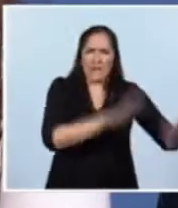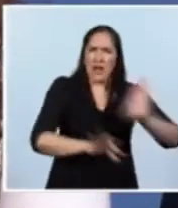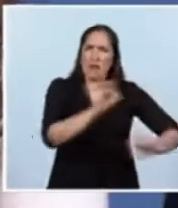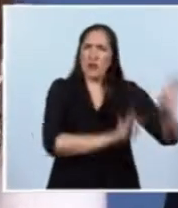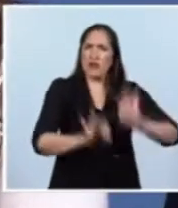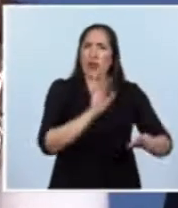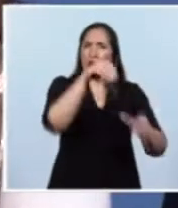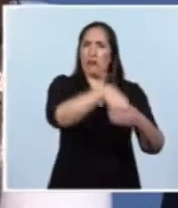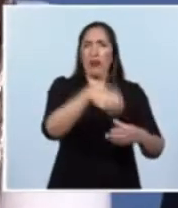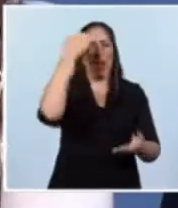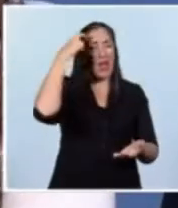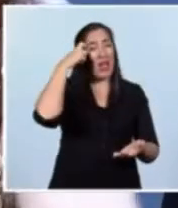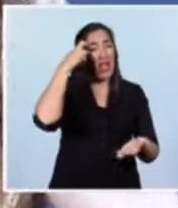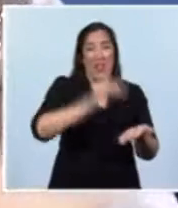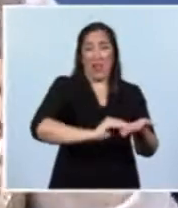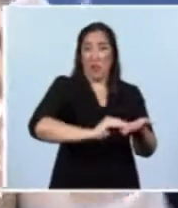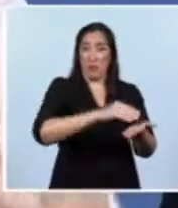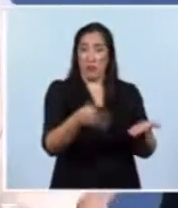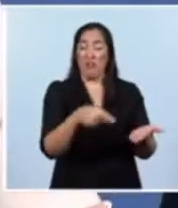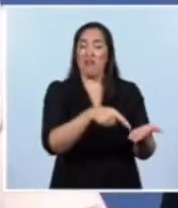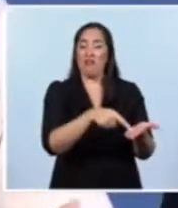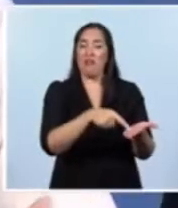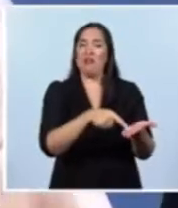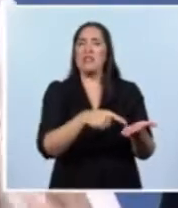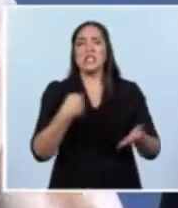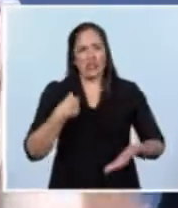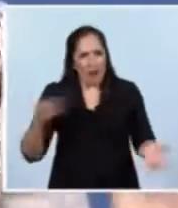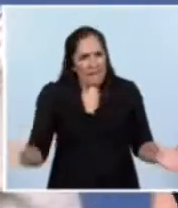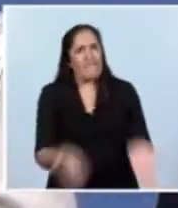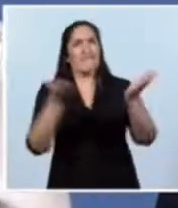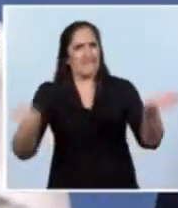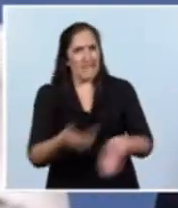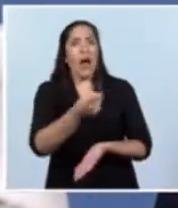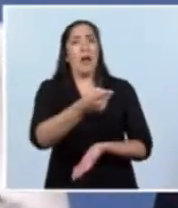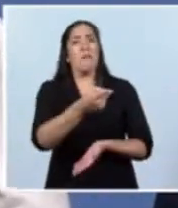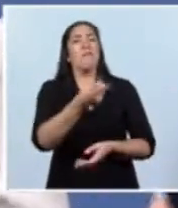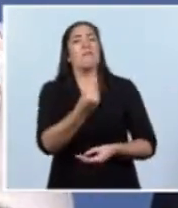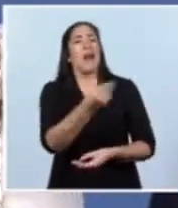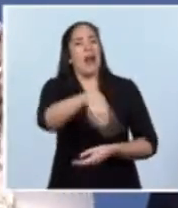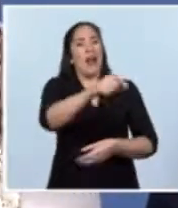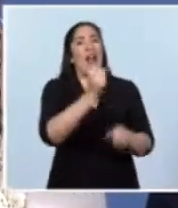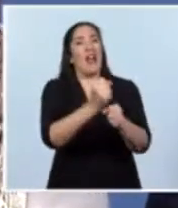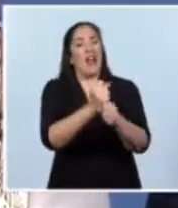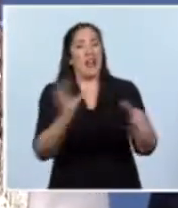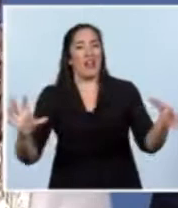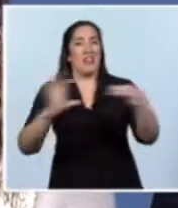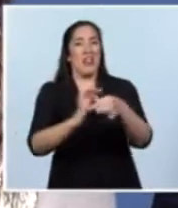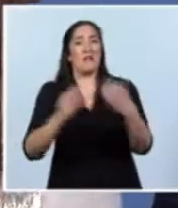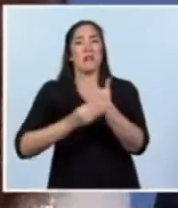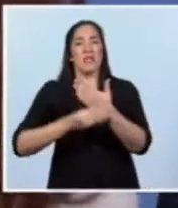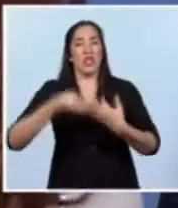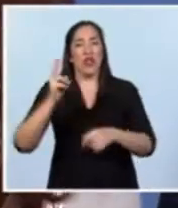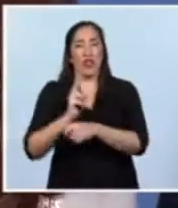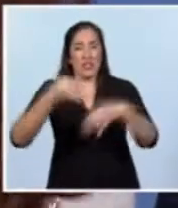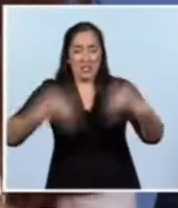la Cámara de Diputados, bueno, los impulso para que conjuntamente con los funcionarios del área, tanto el Ministerio de Seguridad